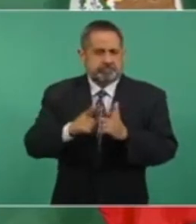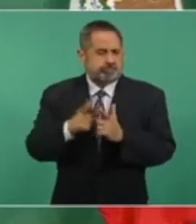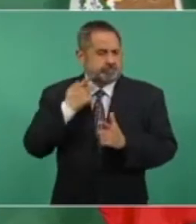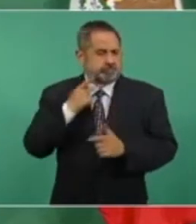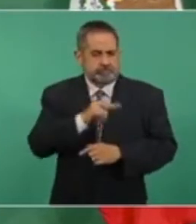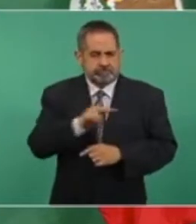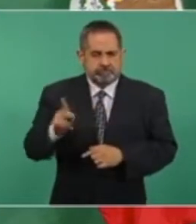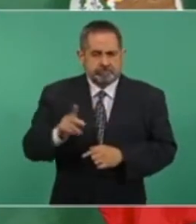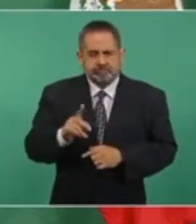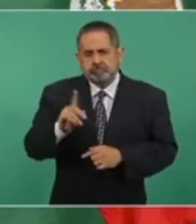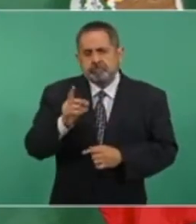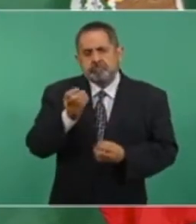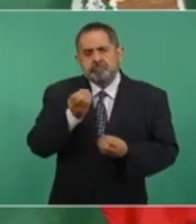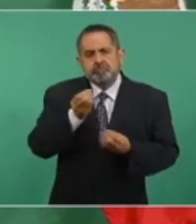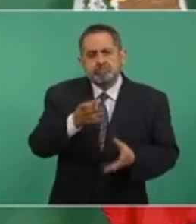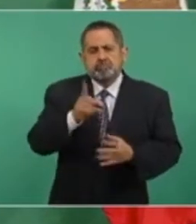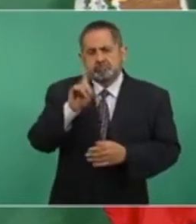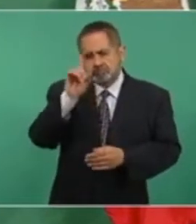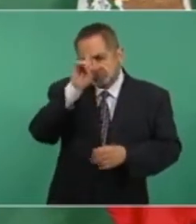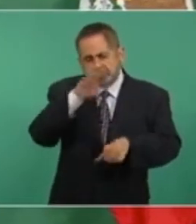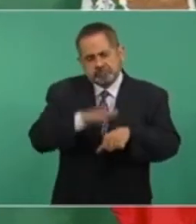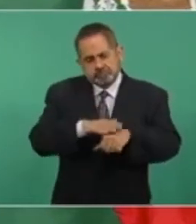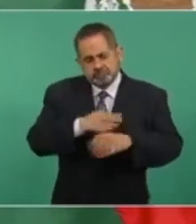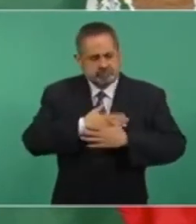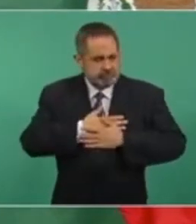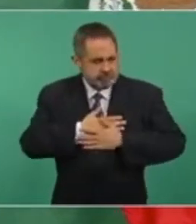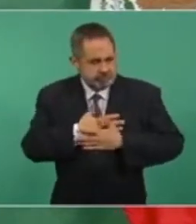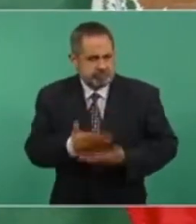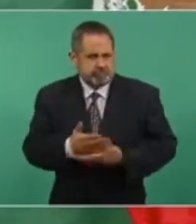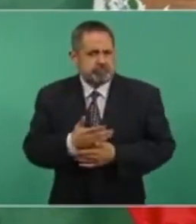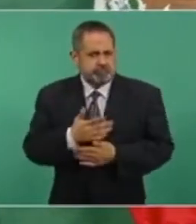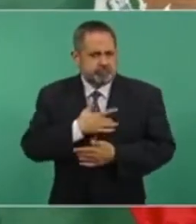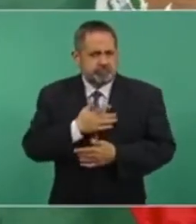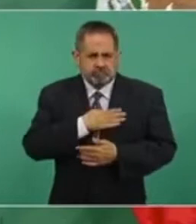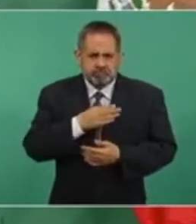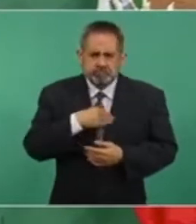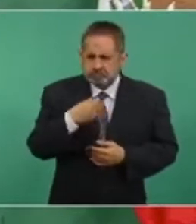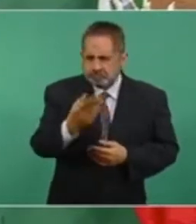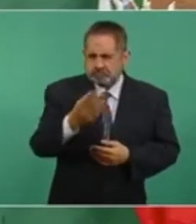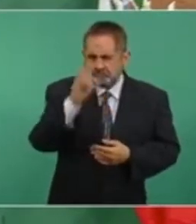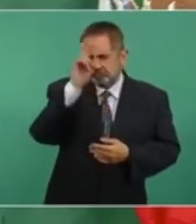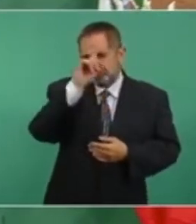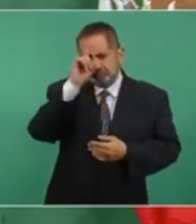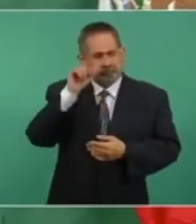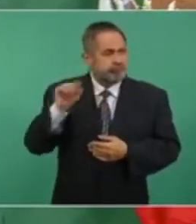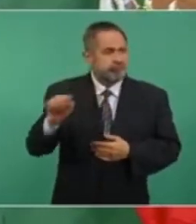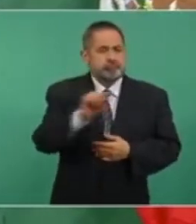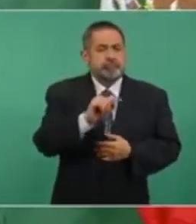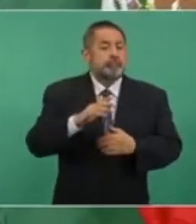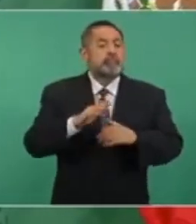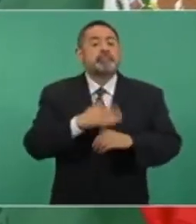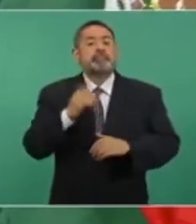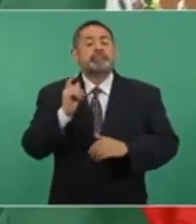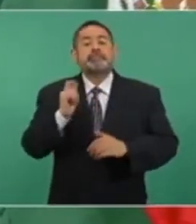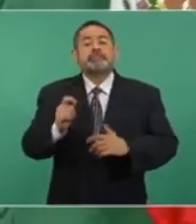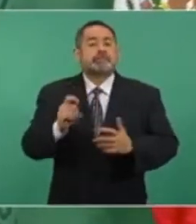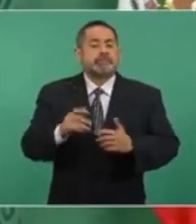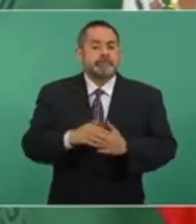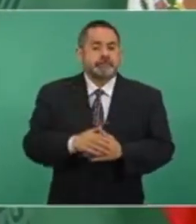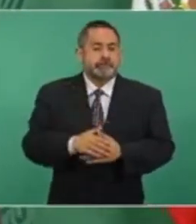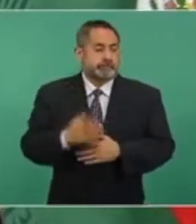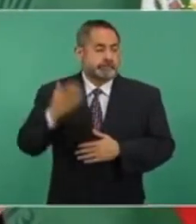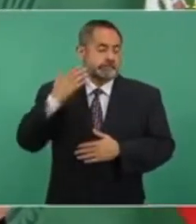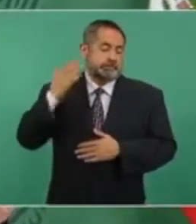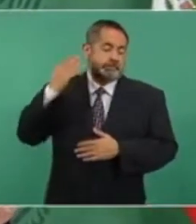un consejo de buena fe, porque me tocó en la